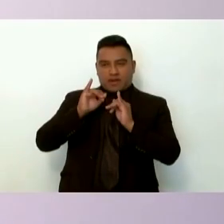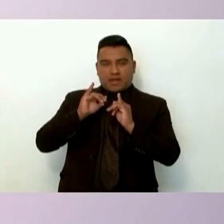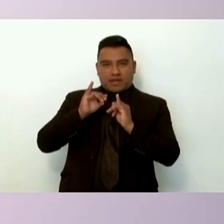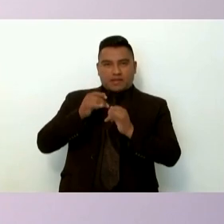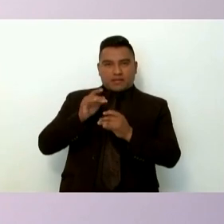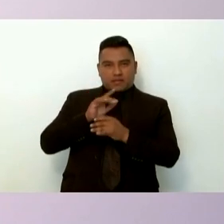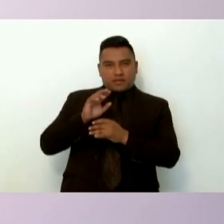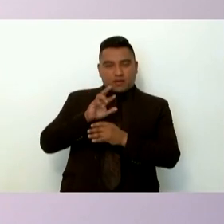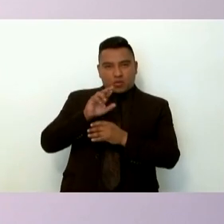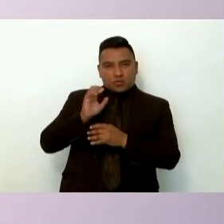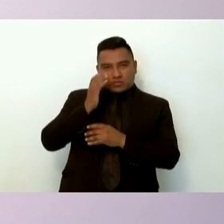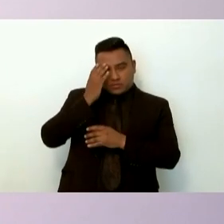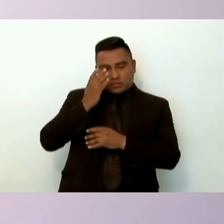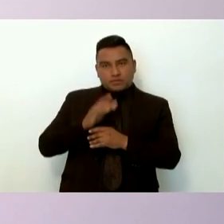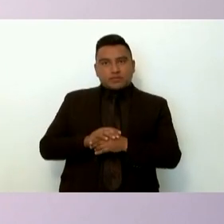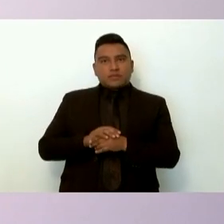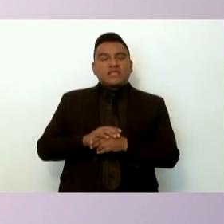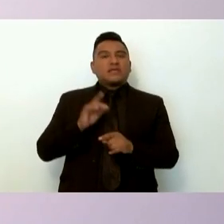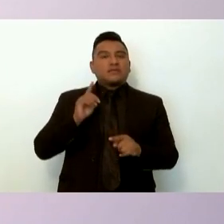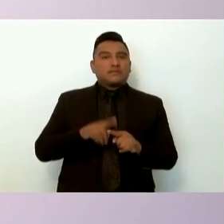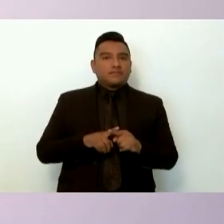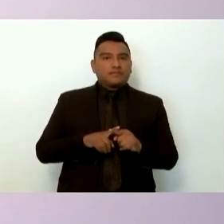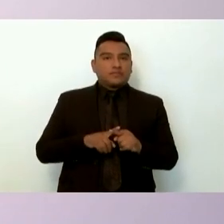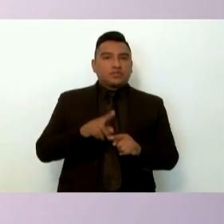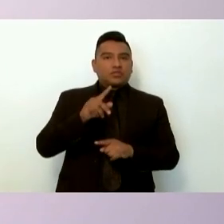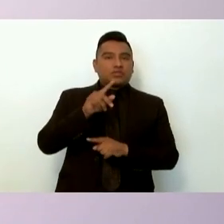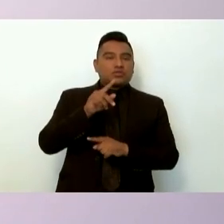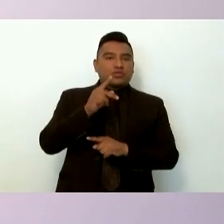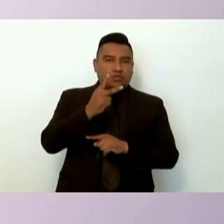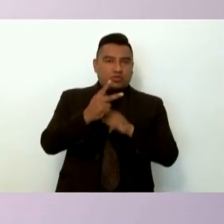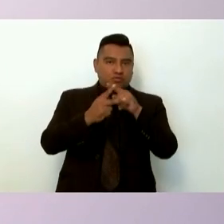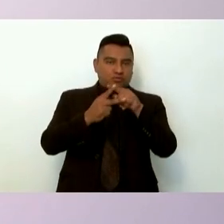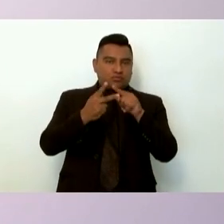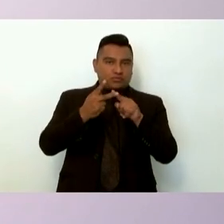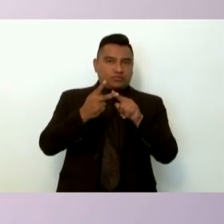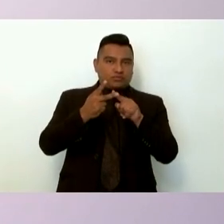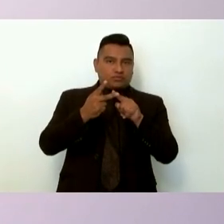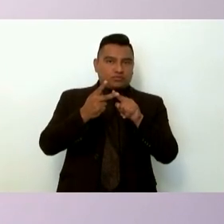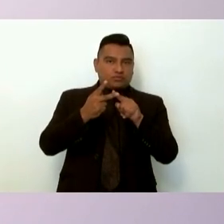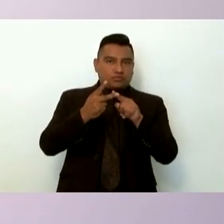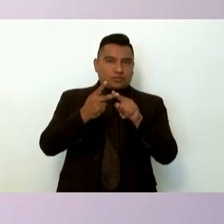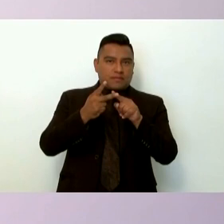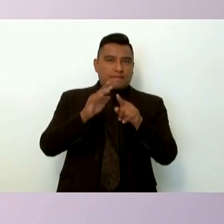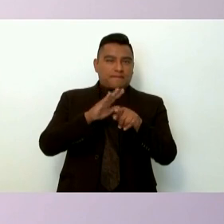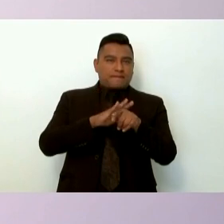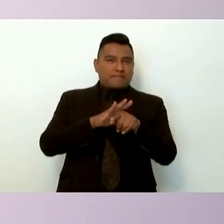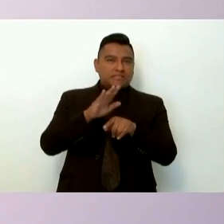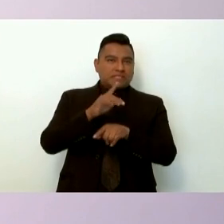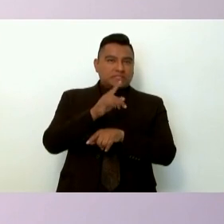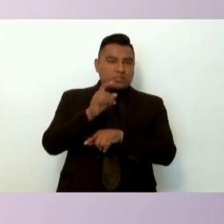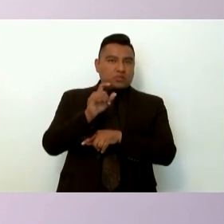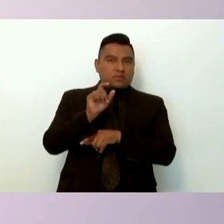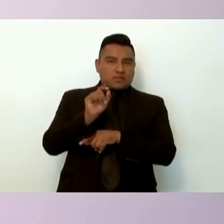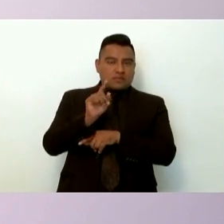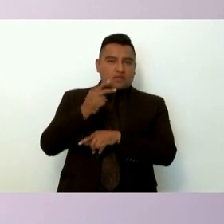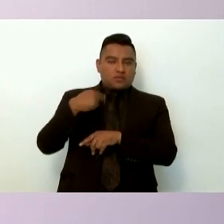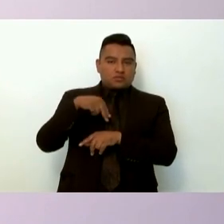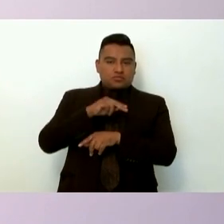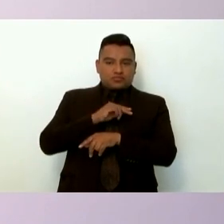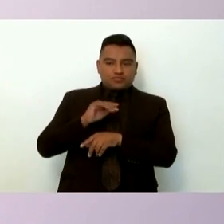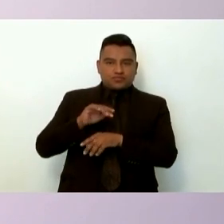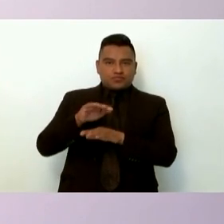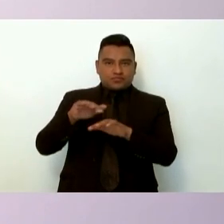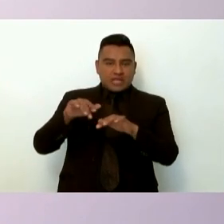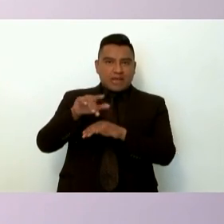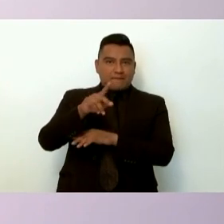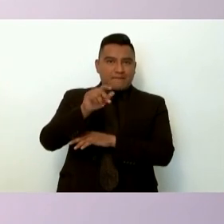a conocer son dos restos de más de 120 que encontramos en el paraje de